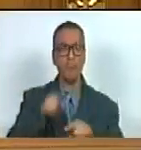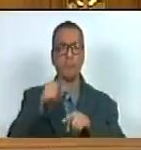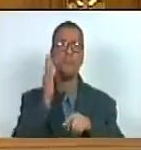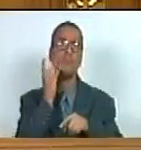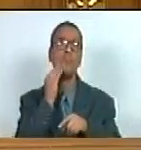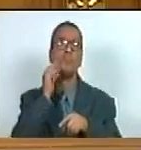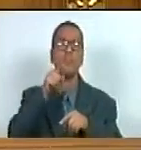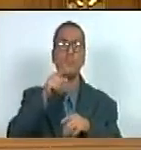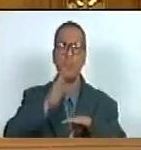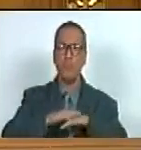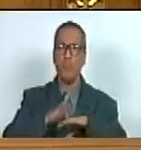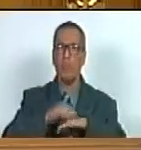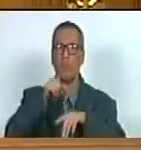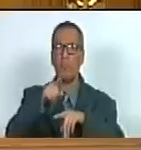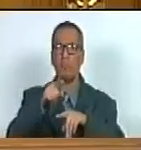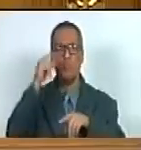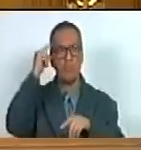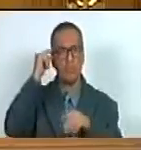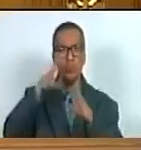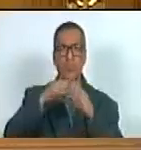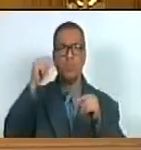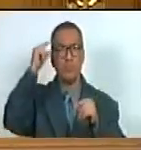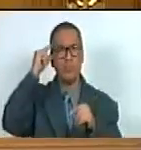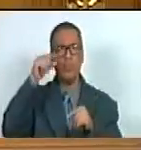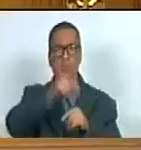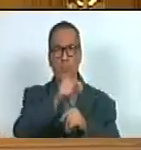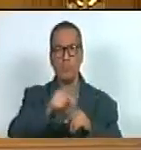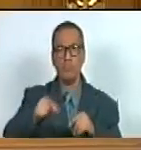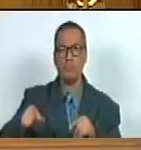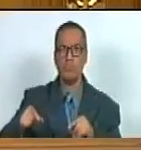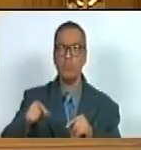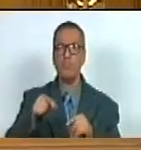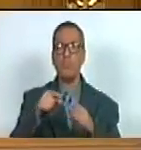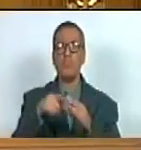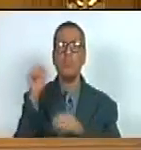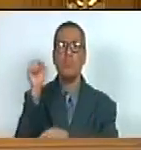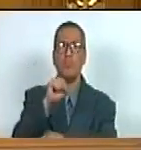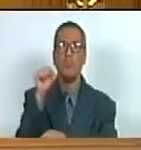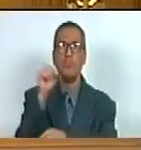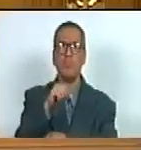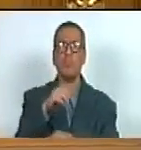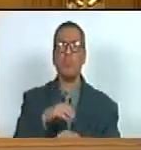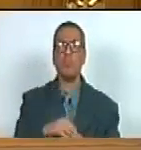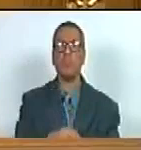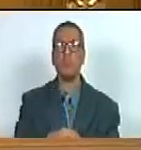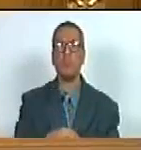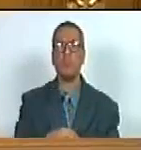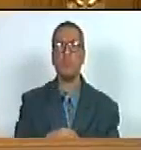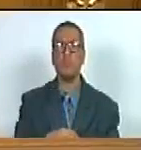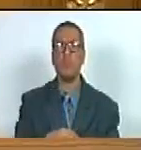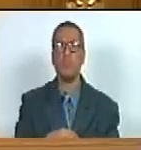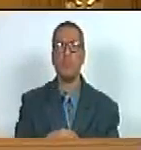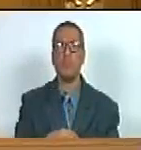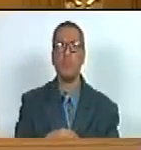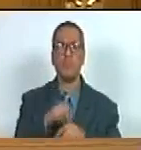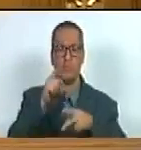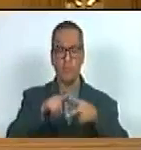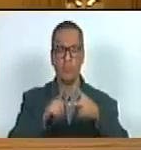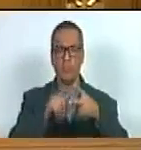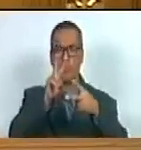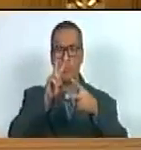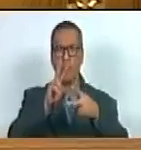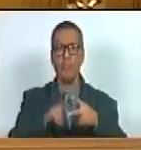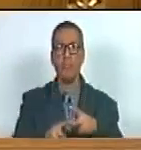ejemplos que ocurren en el día a día con las personas con el trastorno del espectro autista la segunda